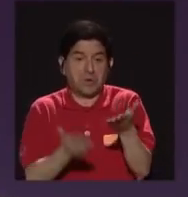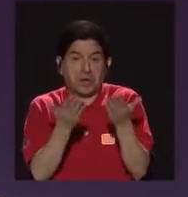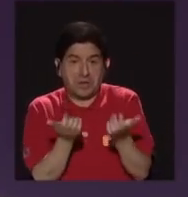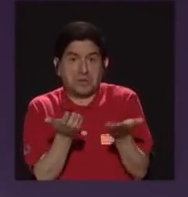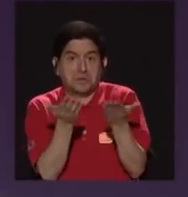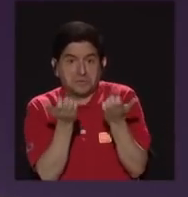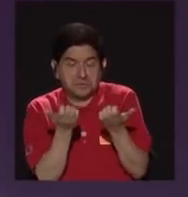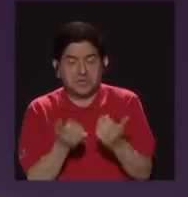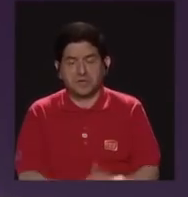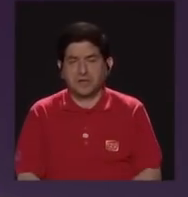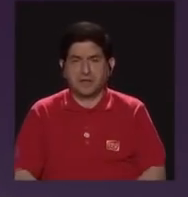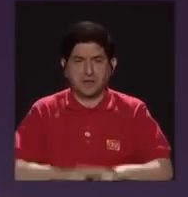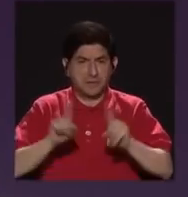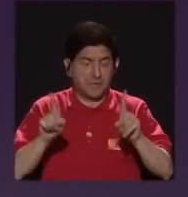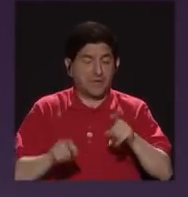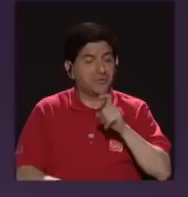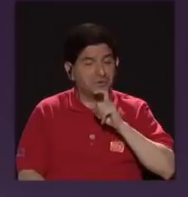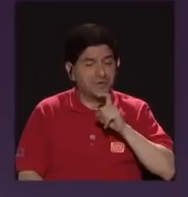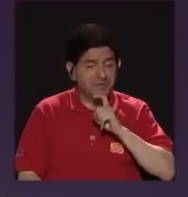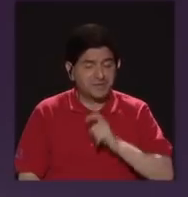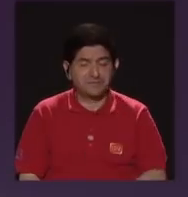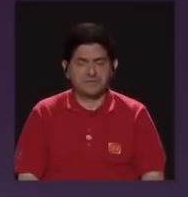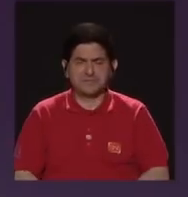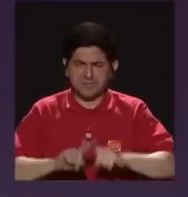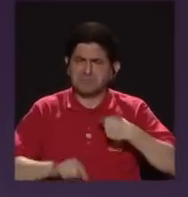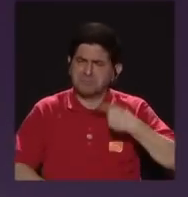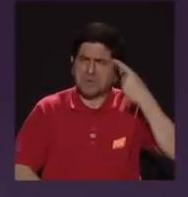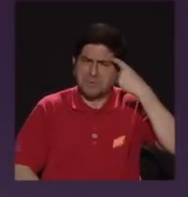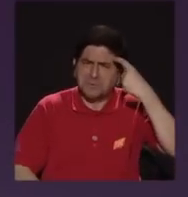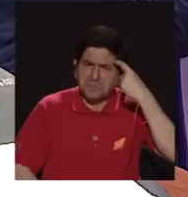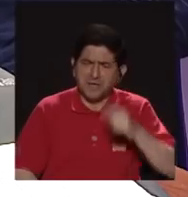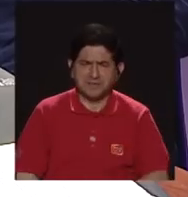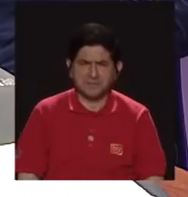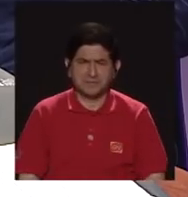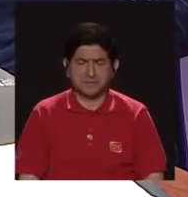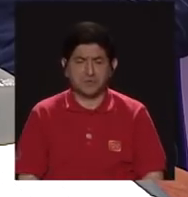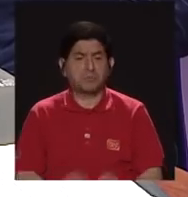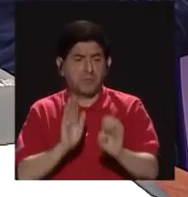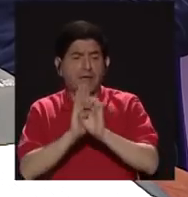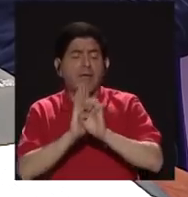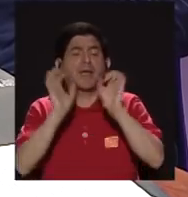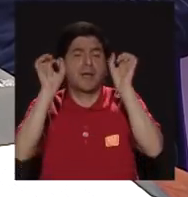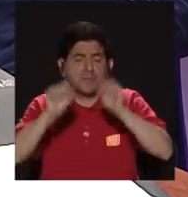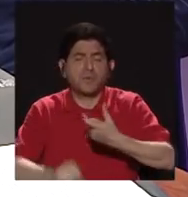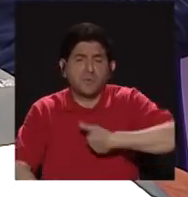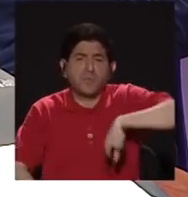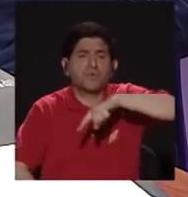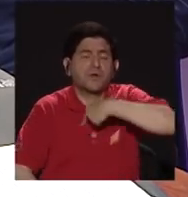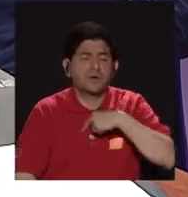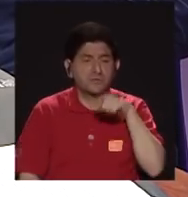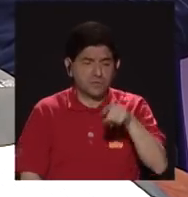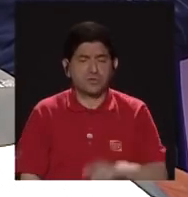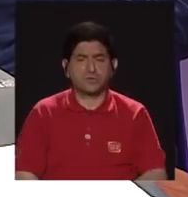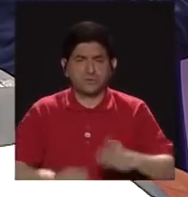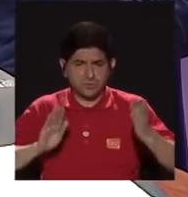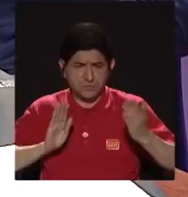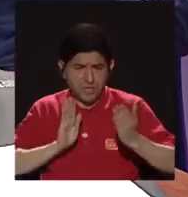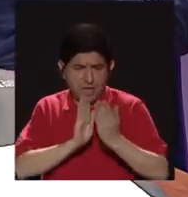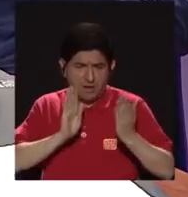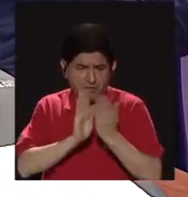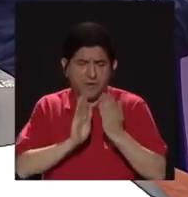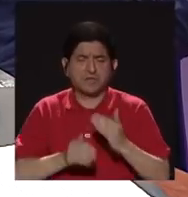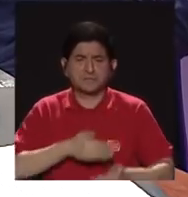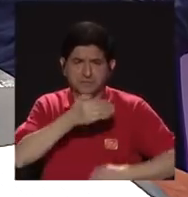Es difícil afirmar eso, pero me gusta pensarlo así, que podemos ser ejemplo en esa resistencia que